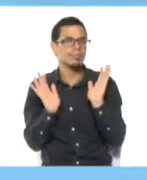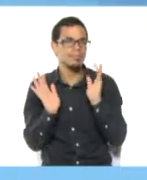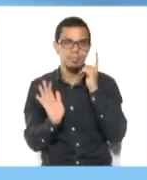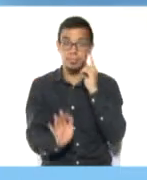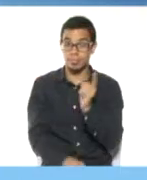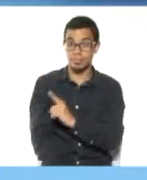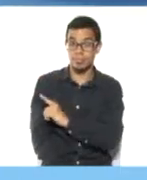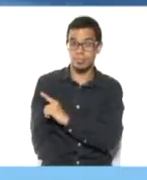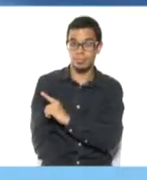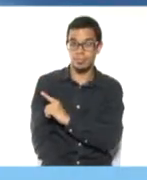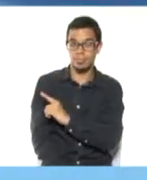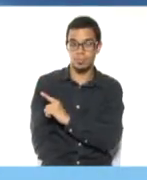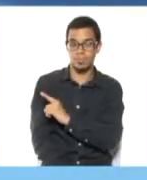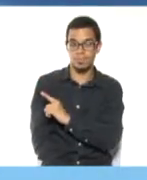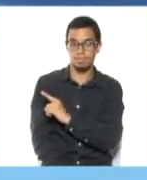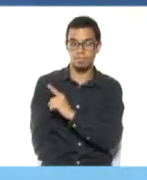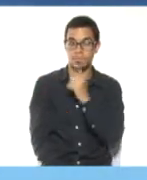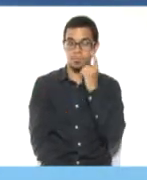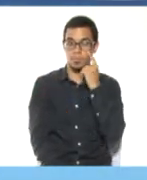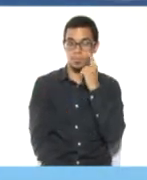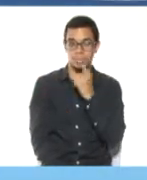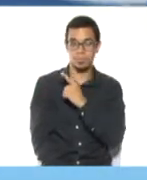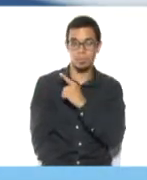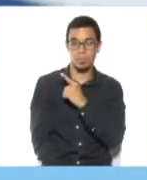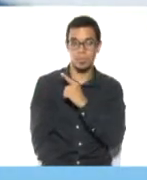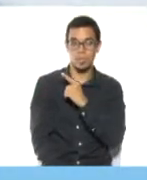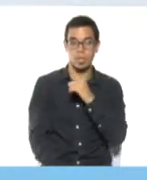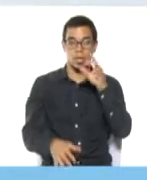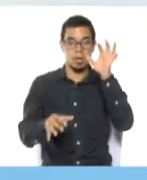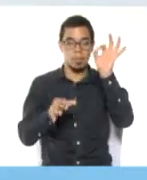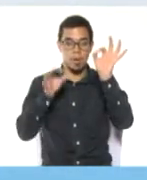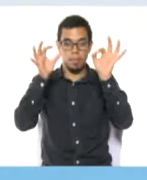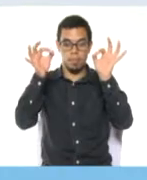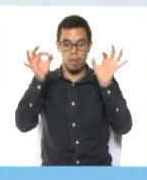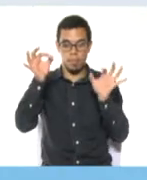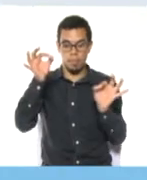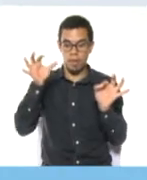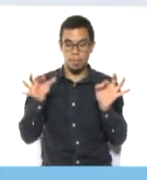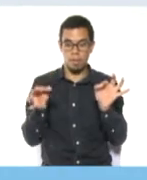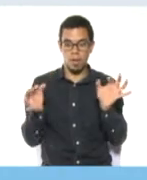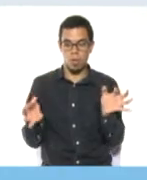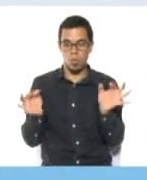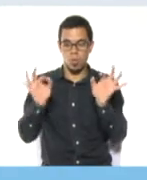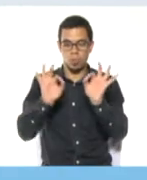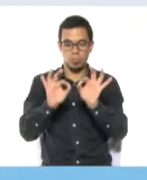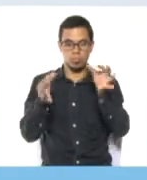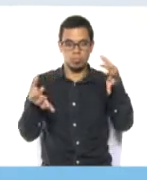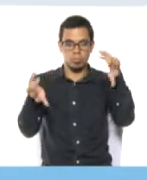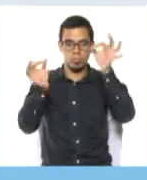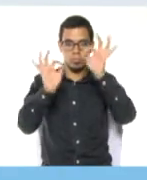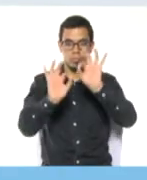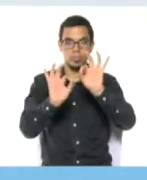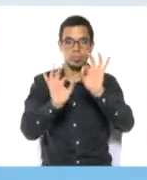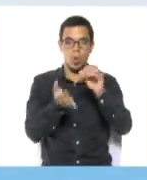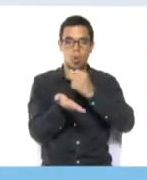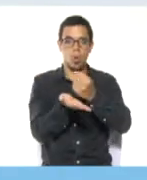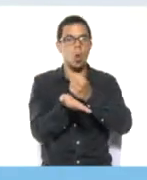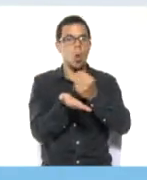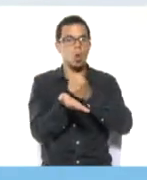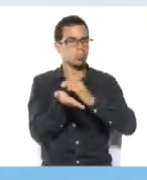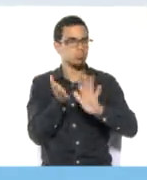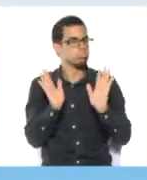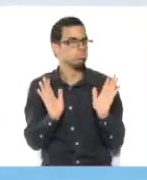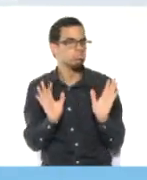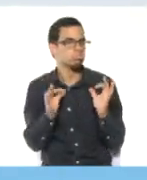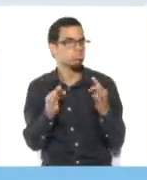y lo que hice fue pegar sus puntas atrás para que me quedara un poco abombada. Esta estrella la podemos utilizar también